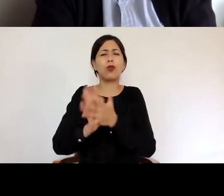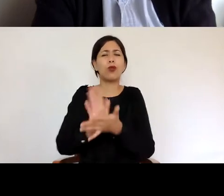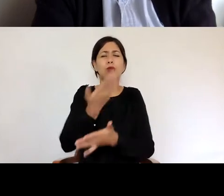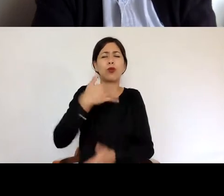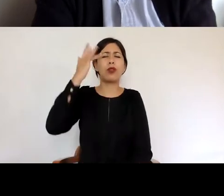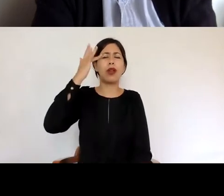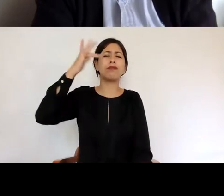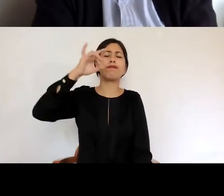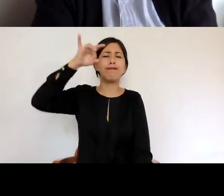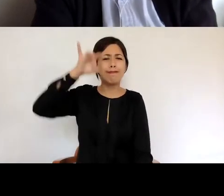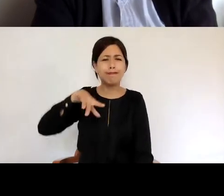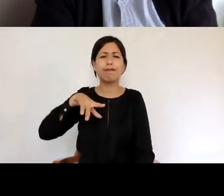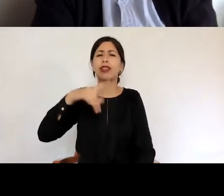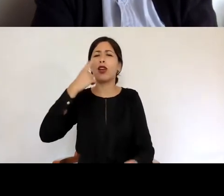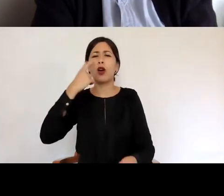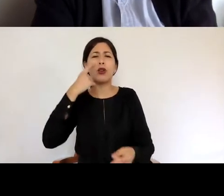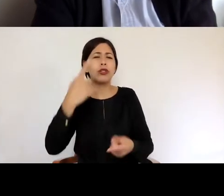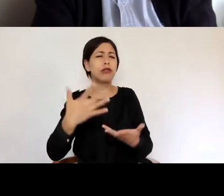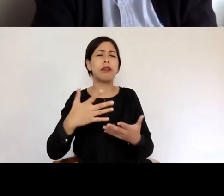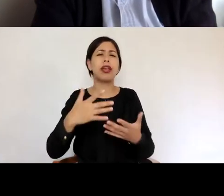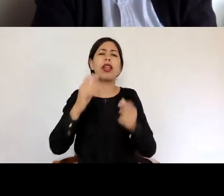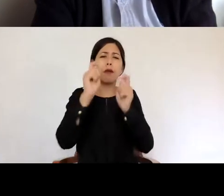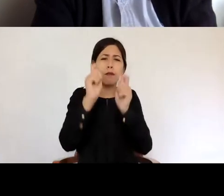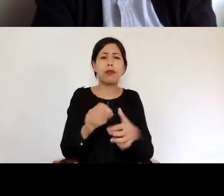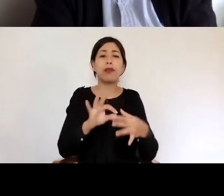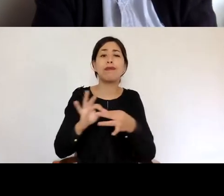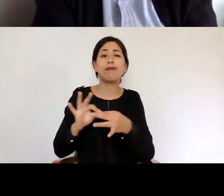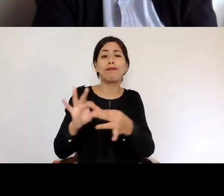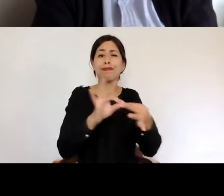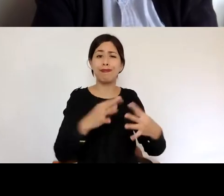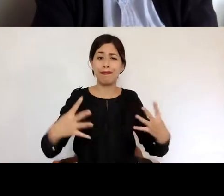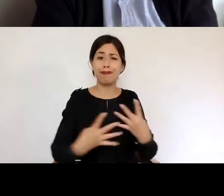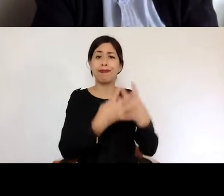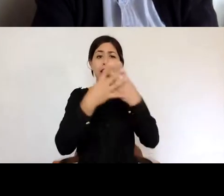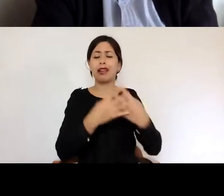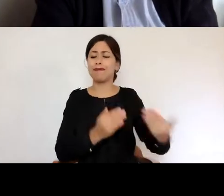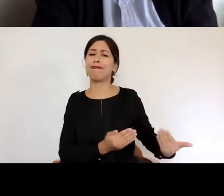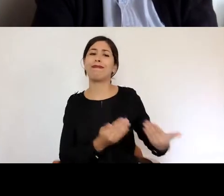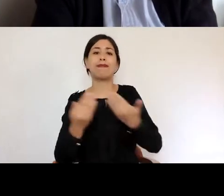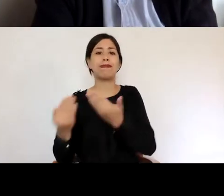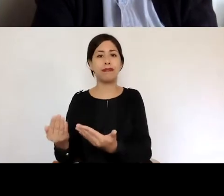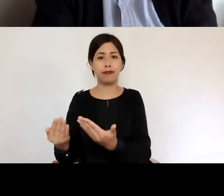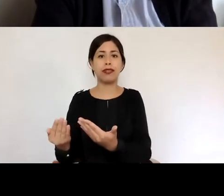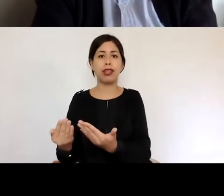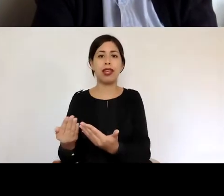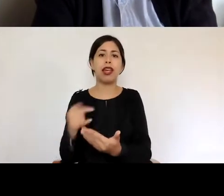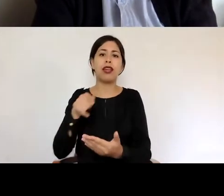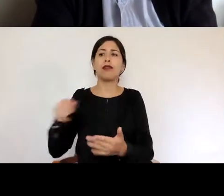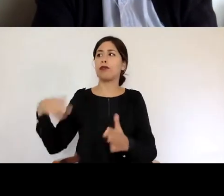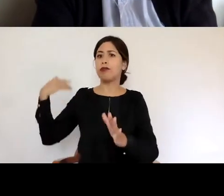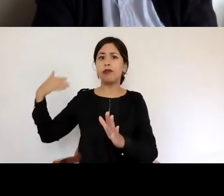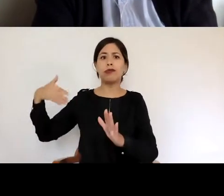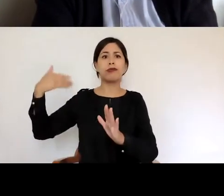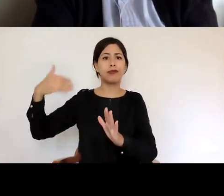capacidad de acción, conocimiento, capacidad de articulación. Así me parece ha estado demostrado durante esta grave